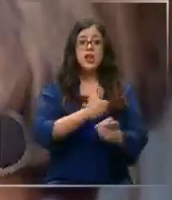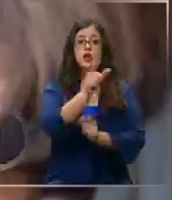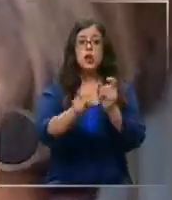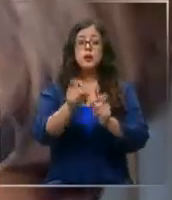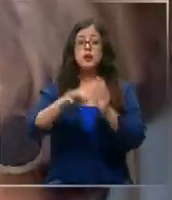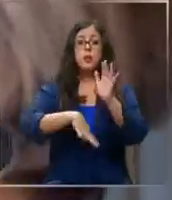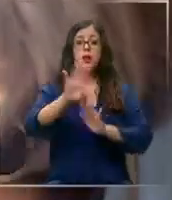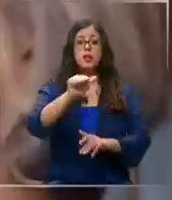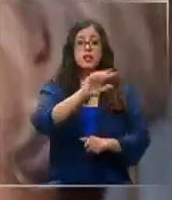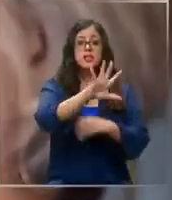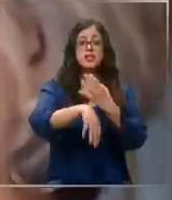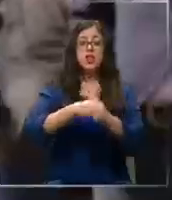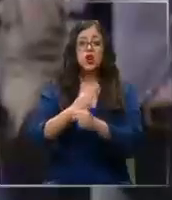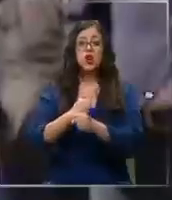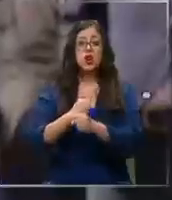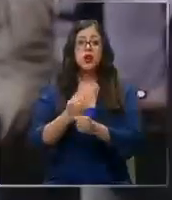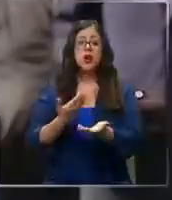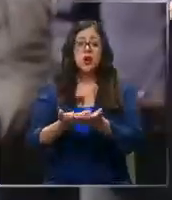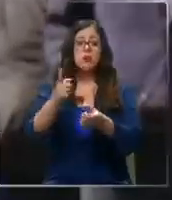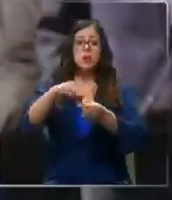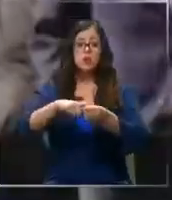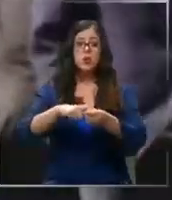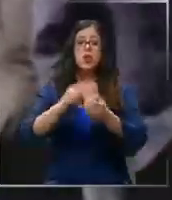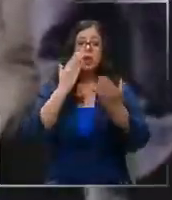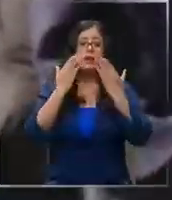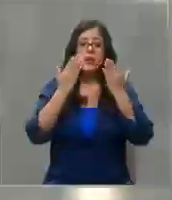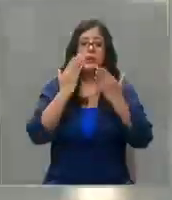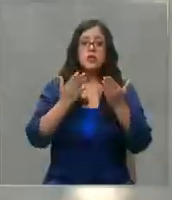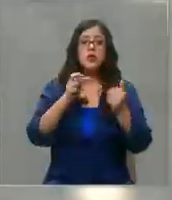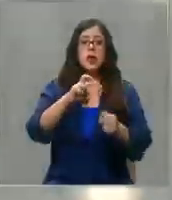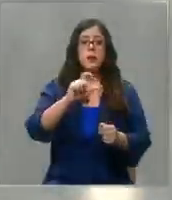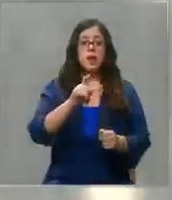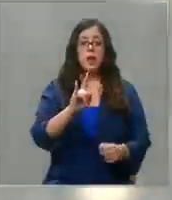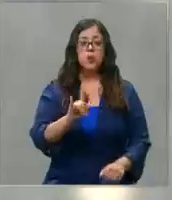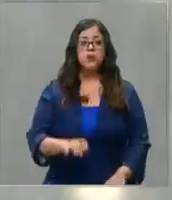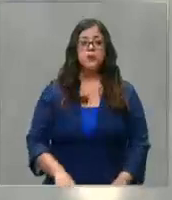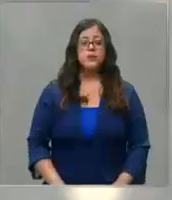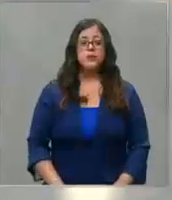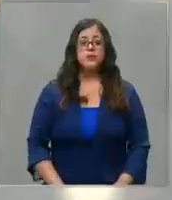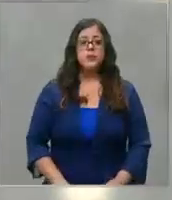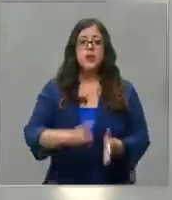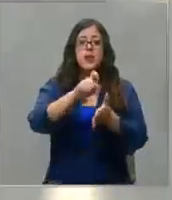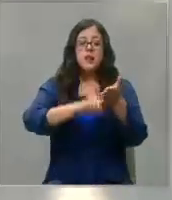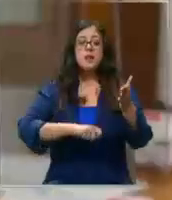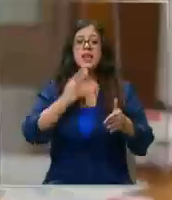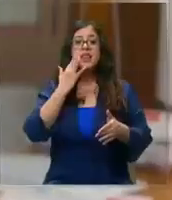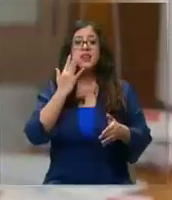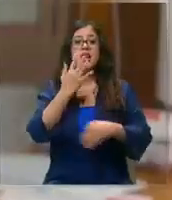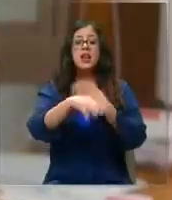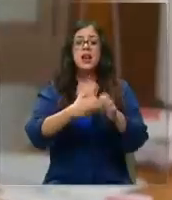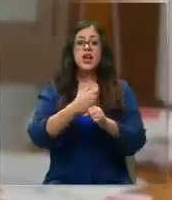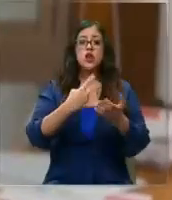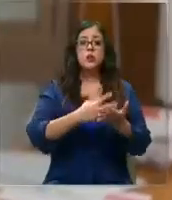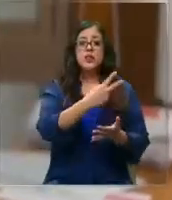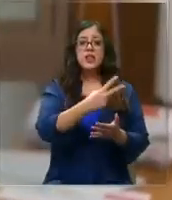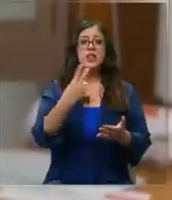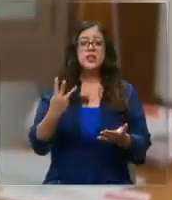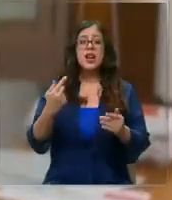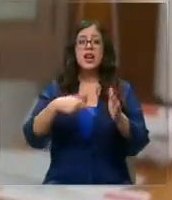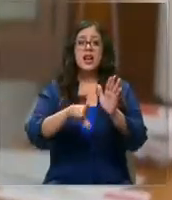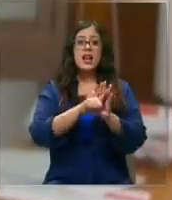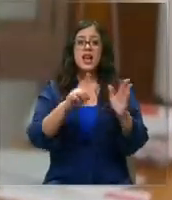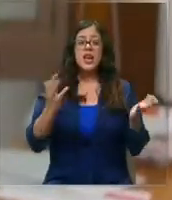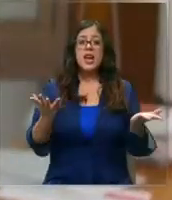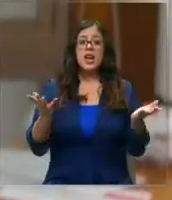mayores de 65 años postulen para ser beneficiarios de la PGU. Desde el mes de abril del 2023, gracias a la ley